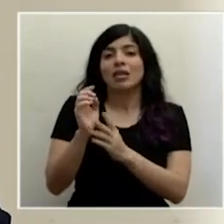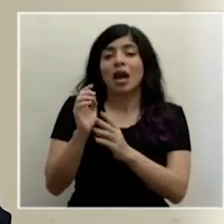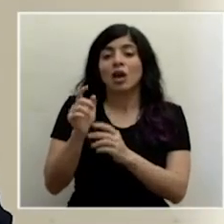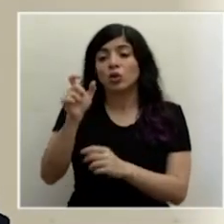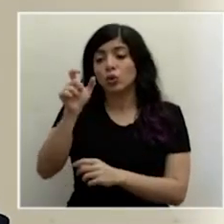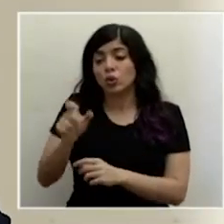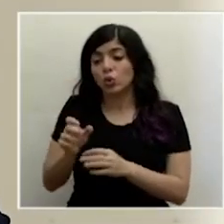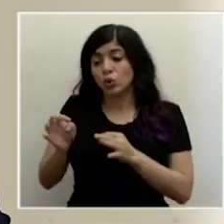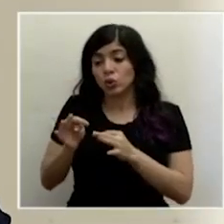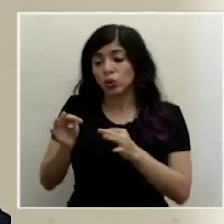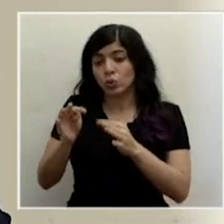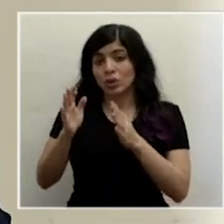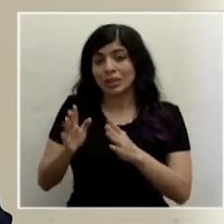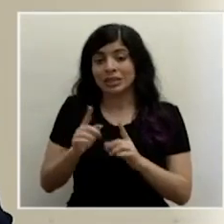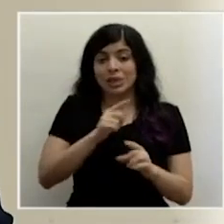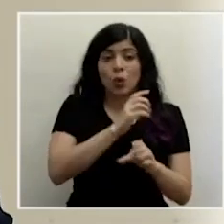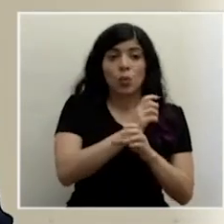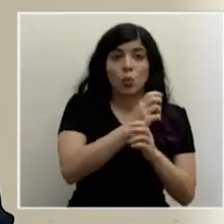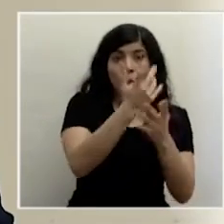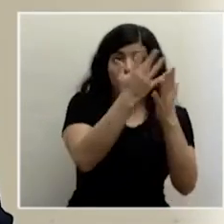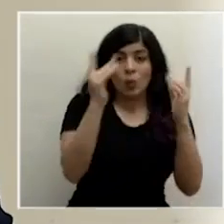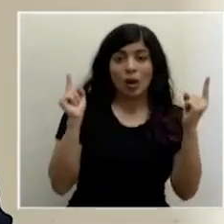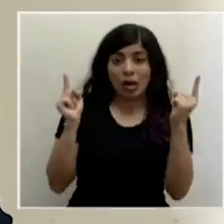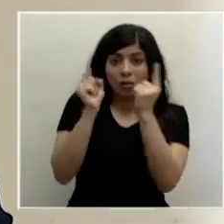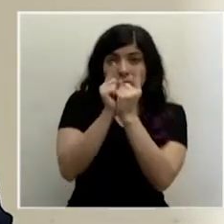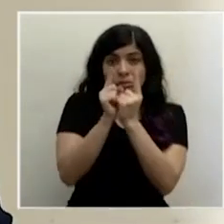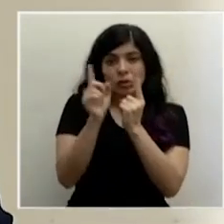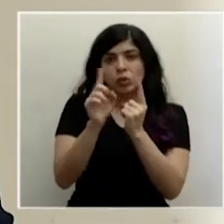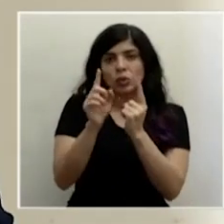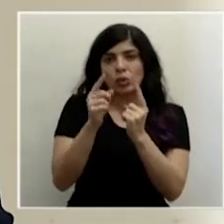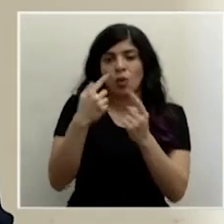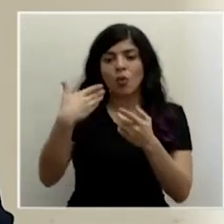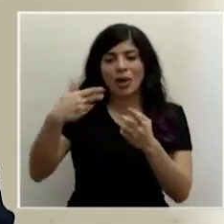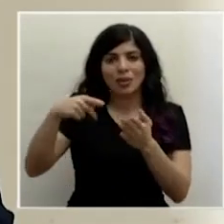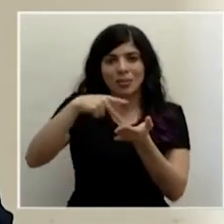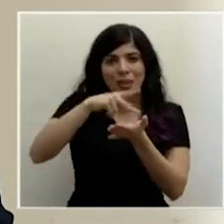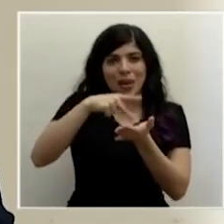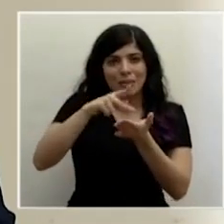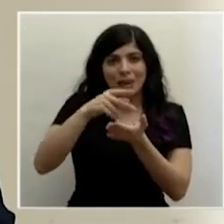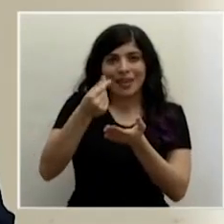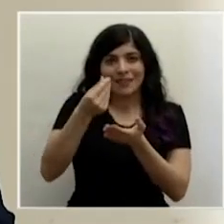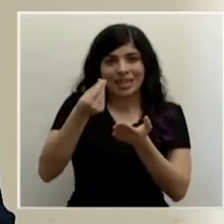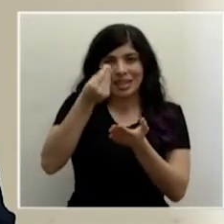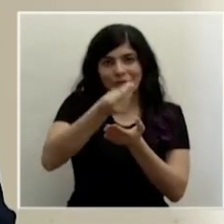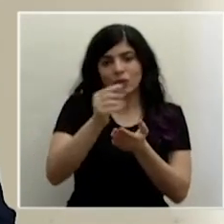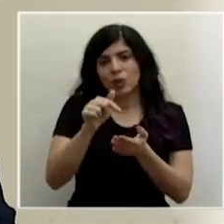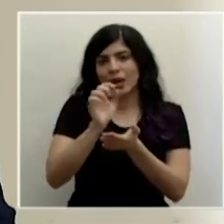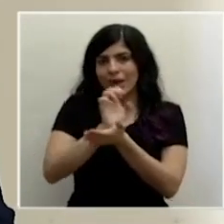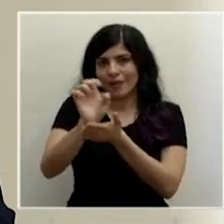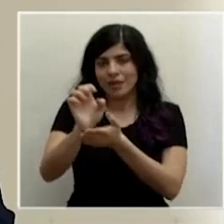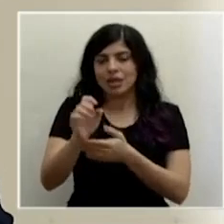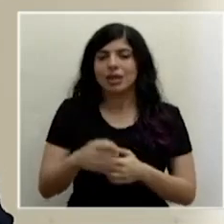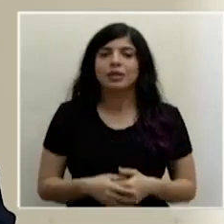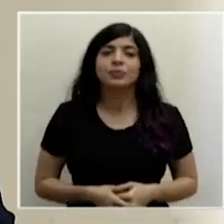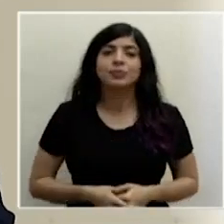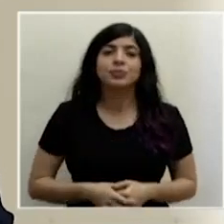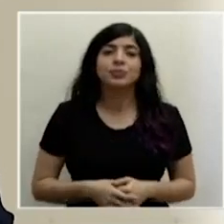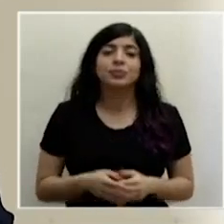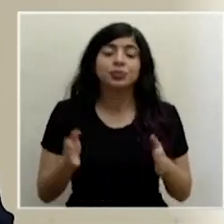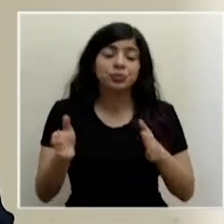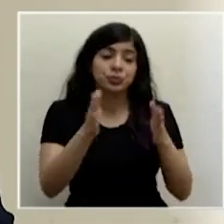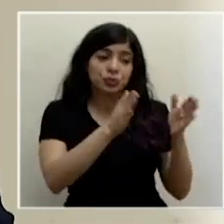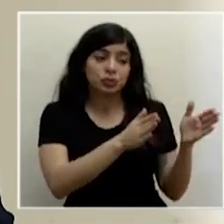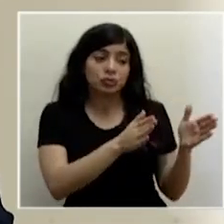turista y el guardaparque en la transacción de dinero en efectivo. En términos de